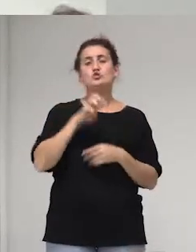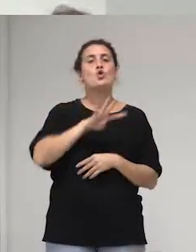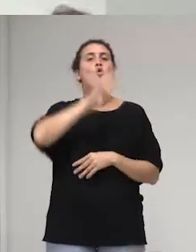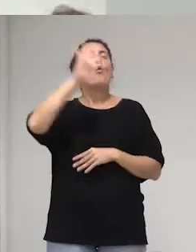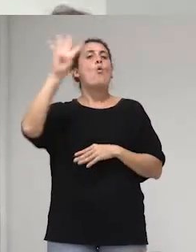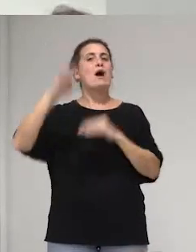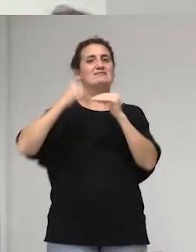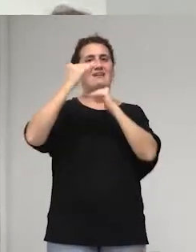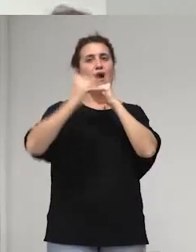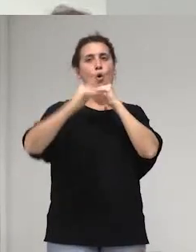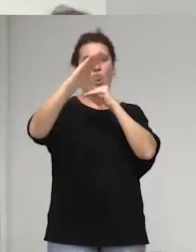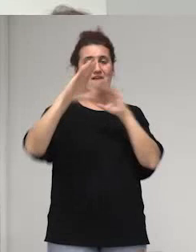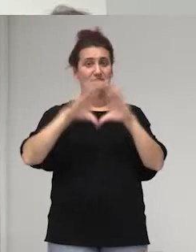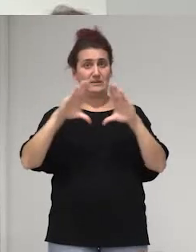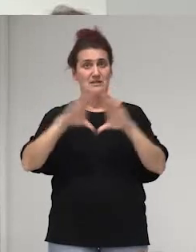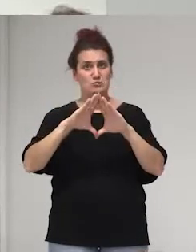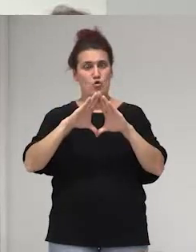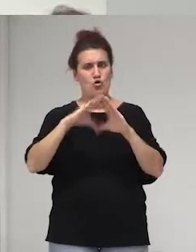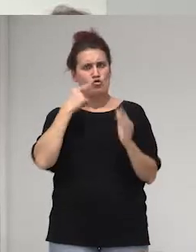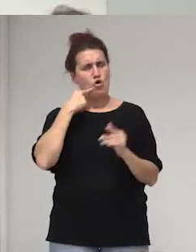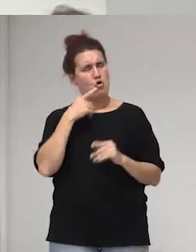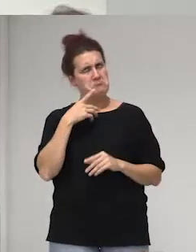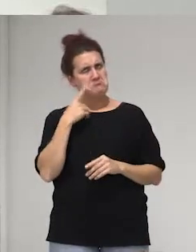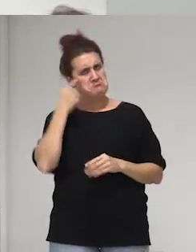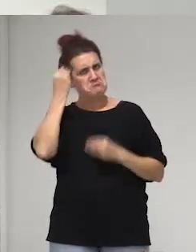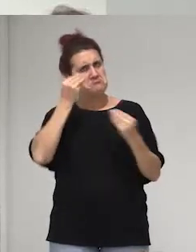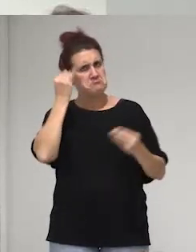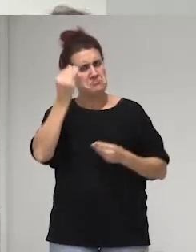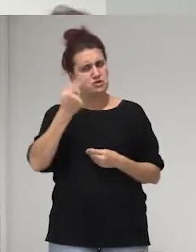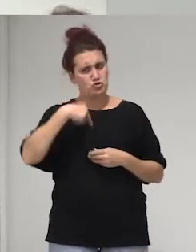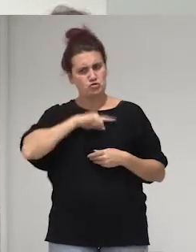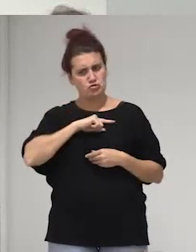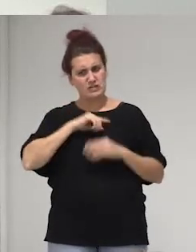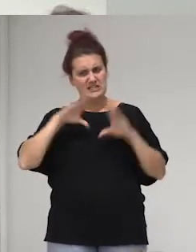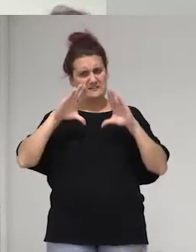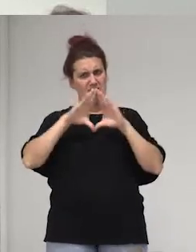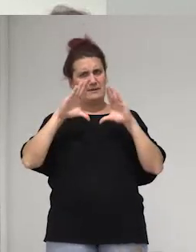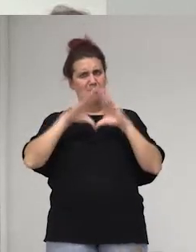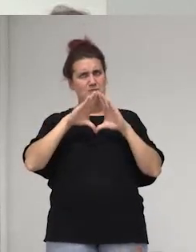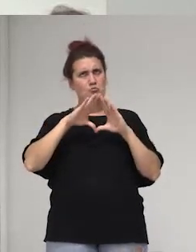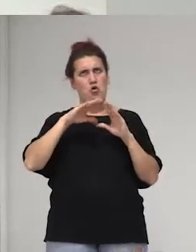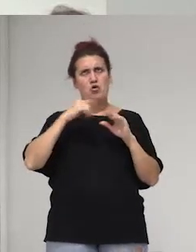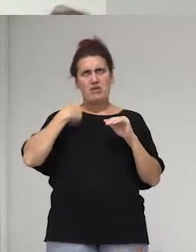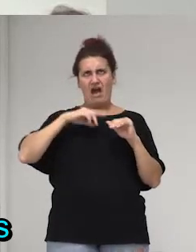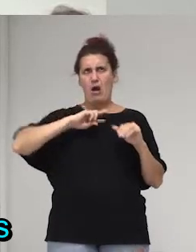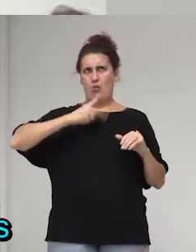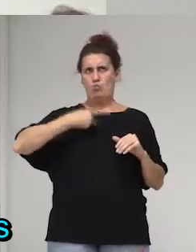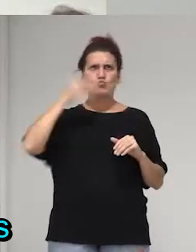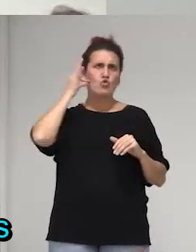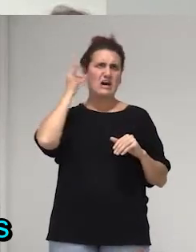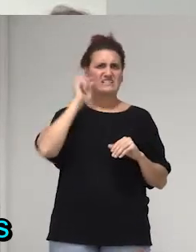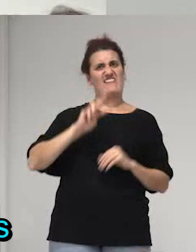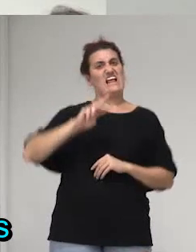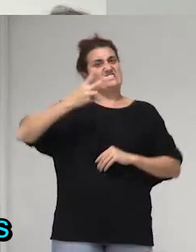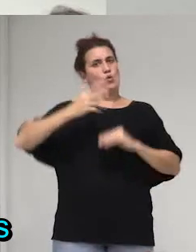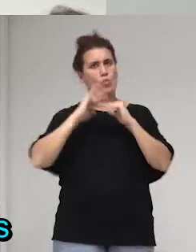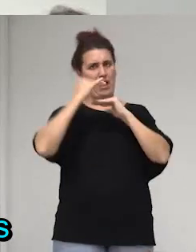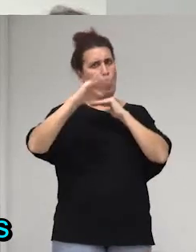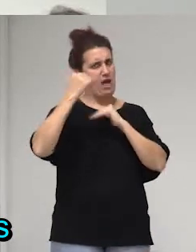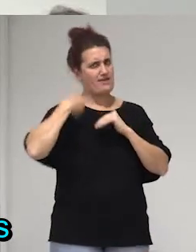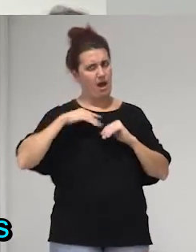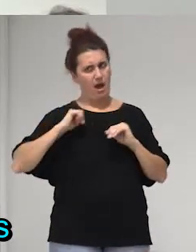y yo me atrevería que las mujeres trans venimos en el feminismo desde la segunda ola o sea desde que